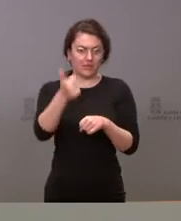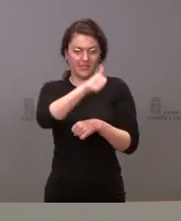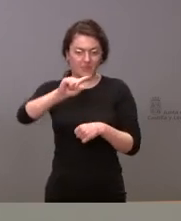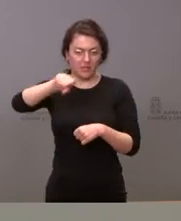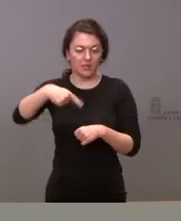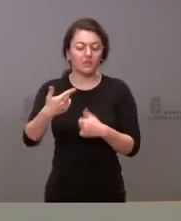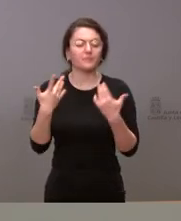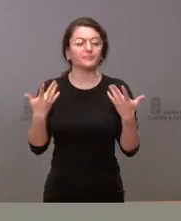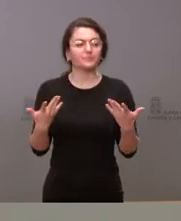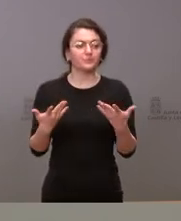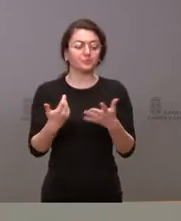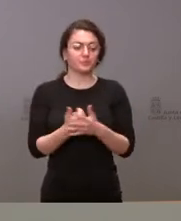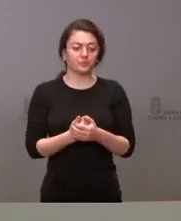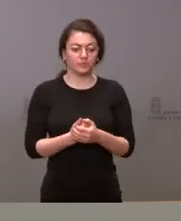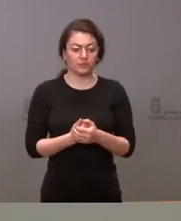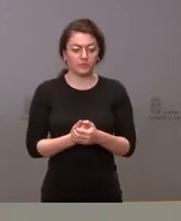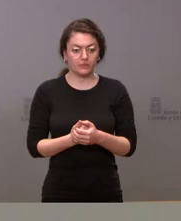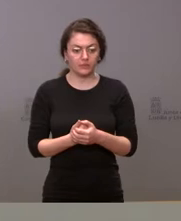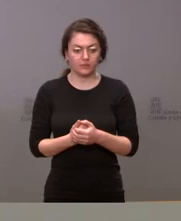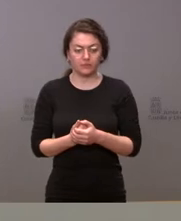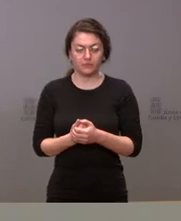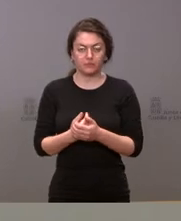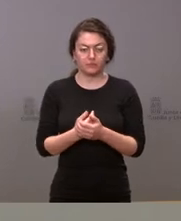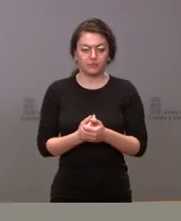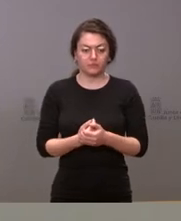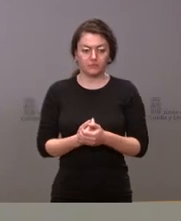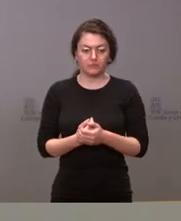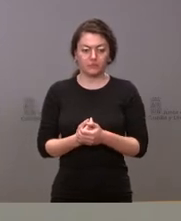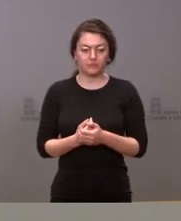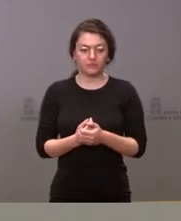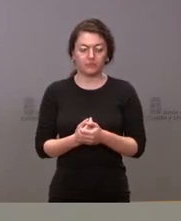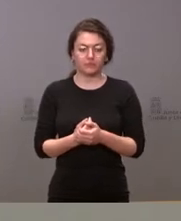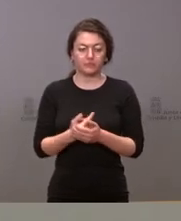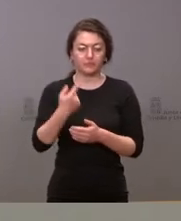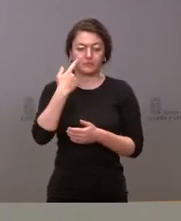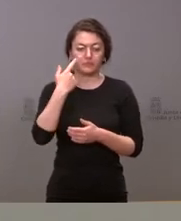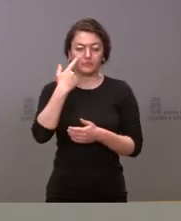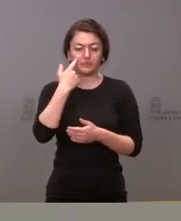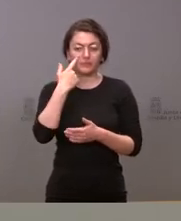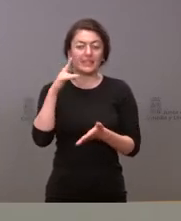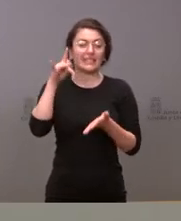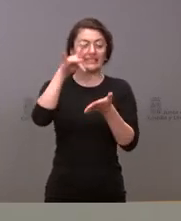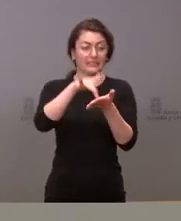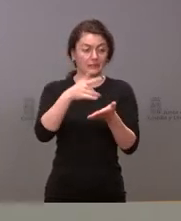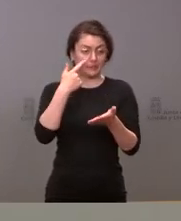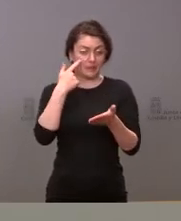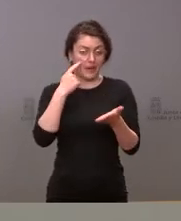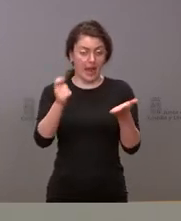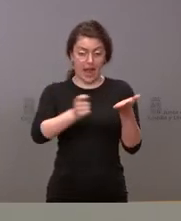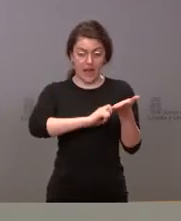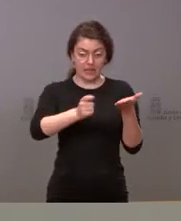hablando, si no me equivoco, y revisando el calendario,